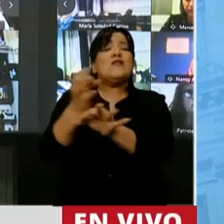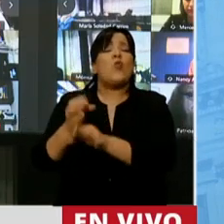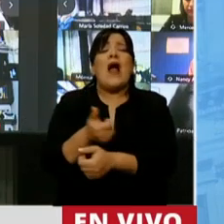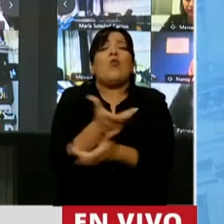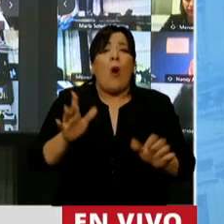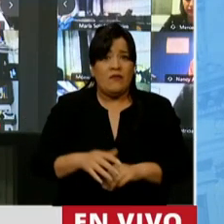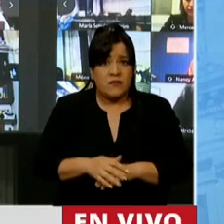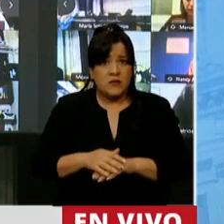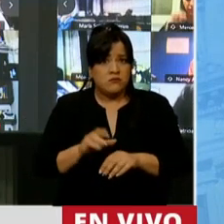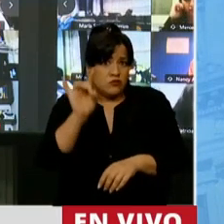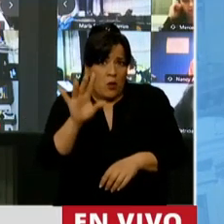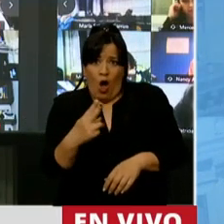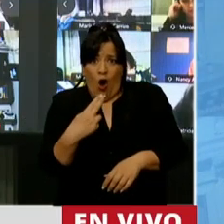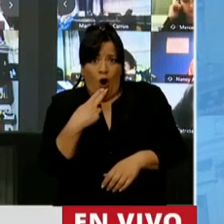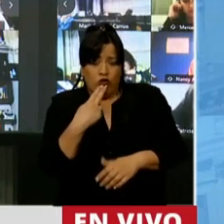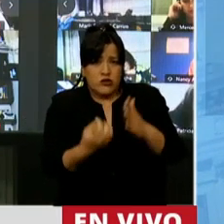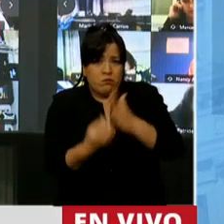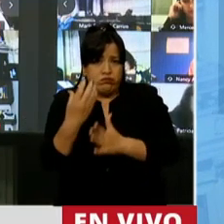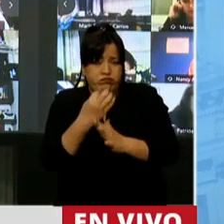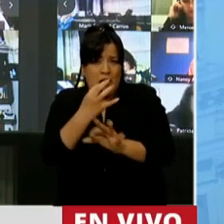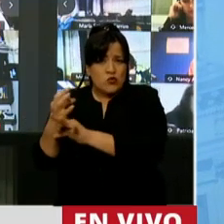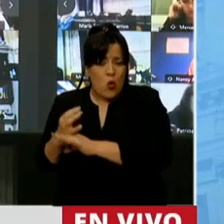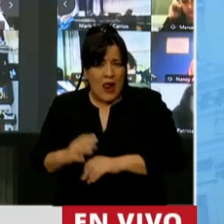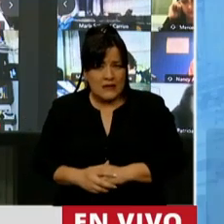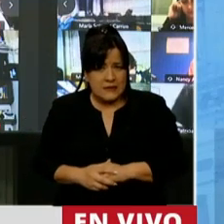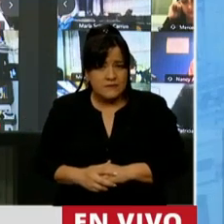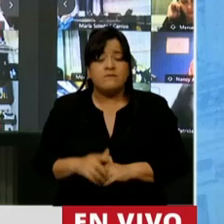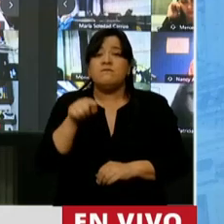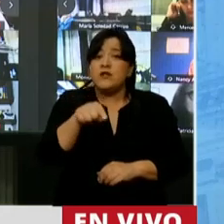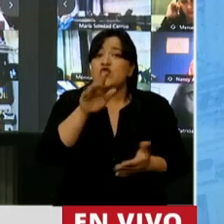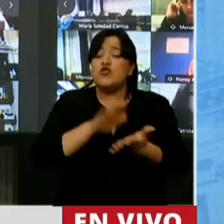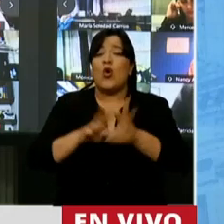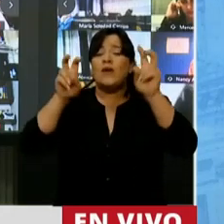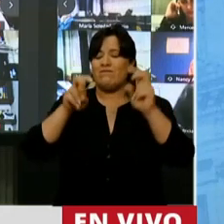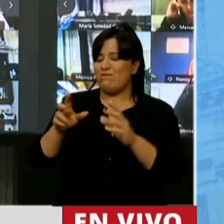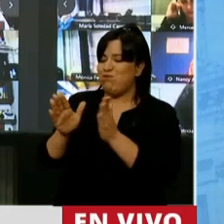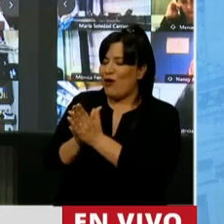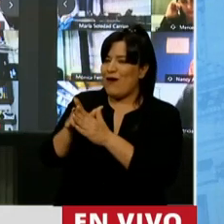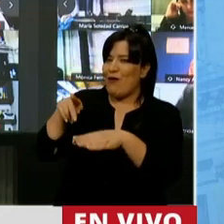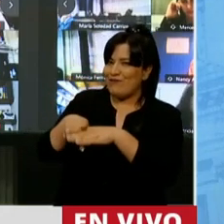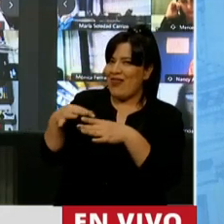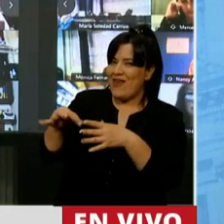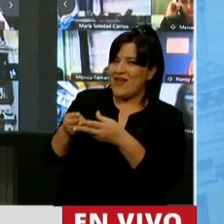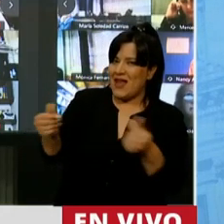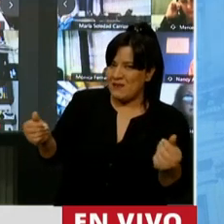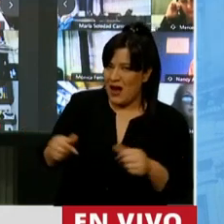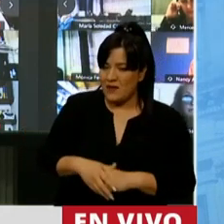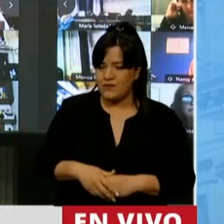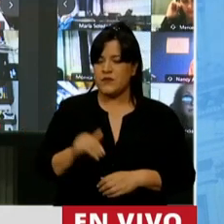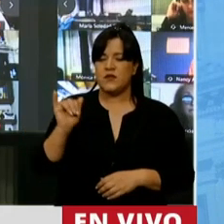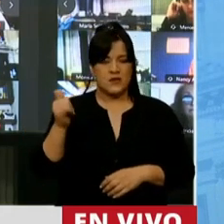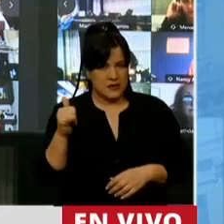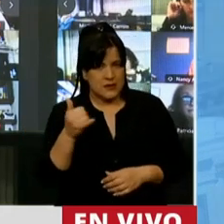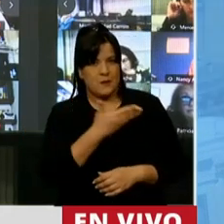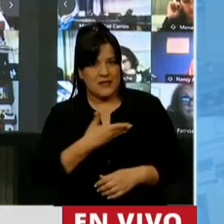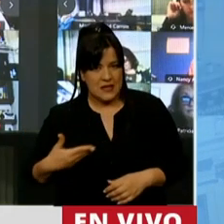Solamente 11 escuelas en nuestra provincia, señor Presidente. en el tema de vivienda... Vaya rompeando, diputado, ¿eh? Sí, señor